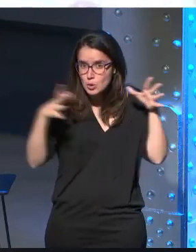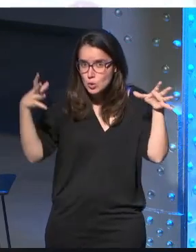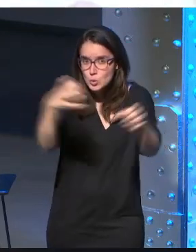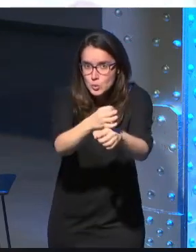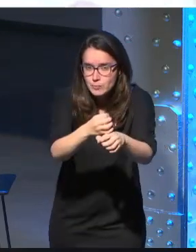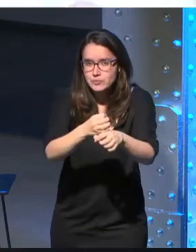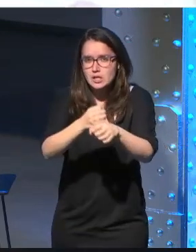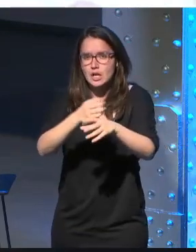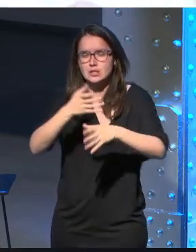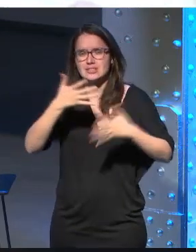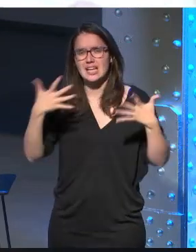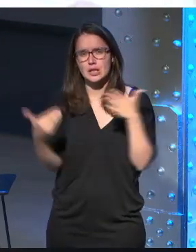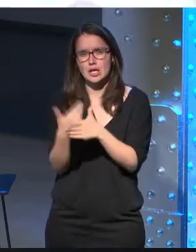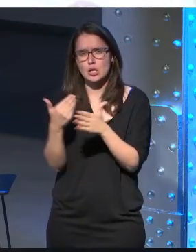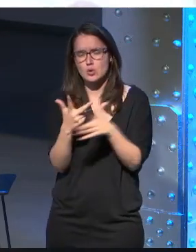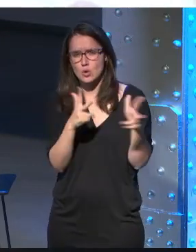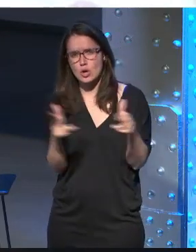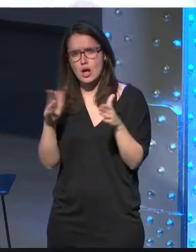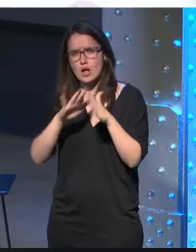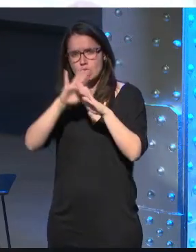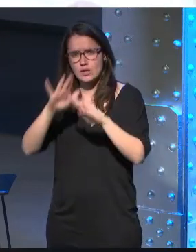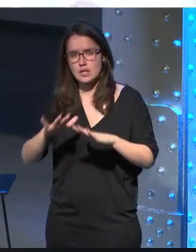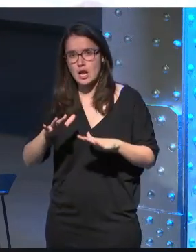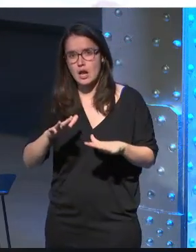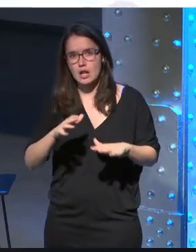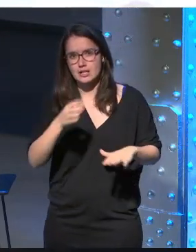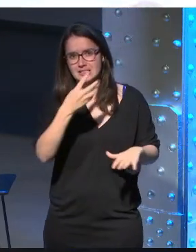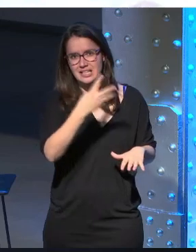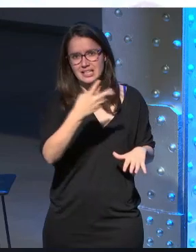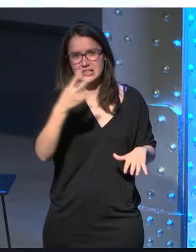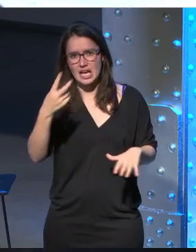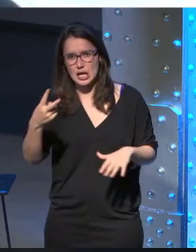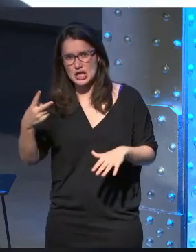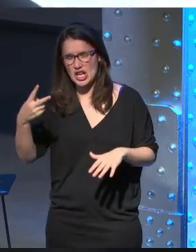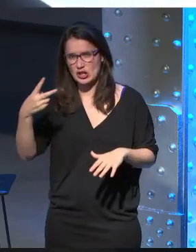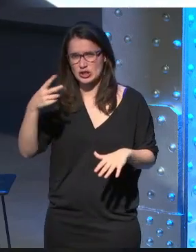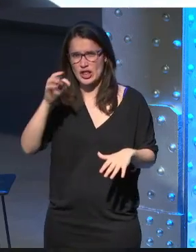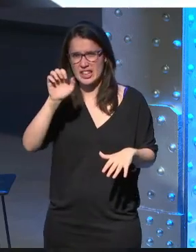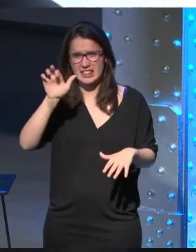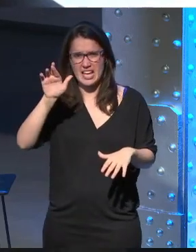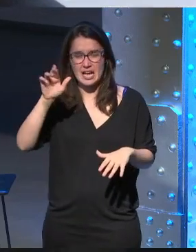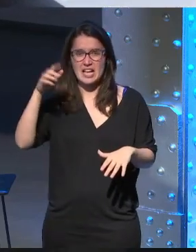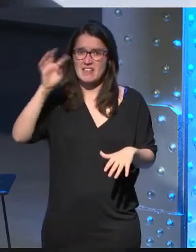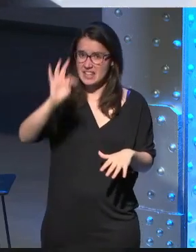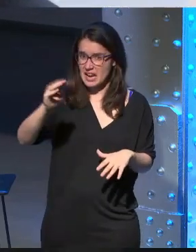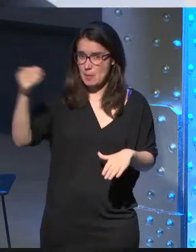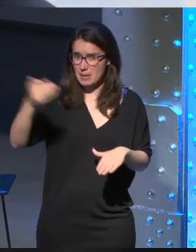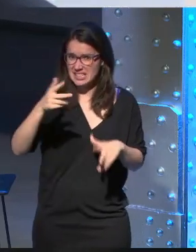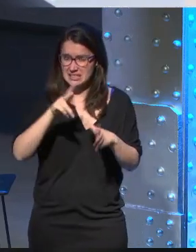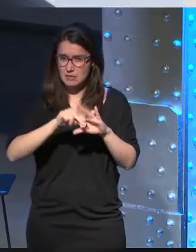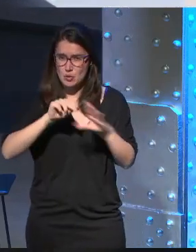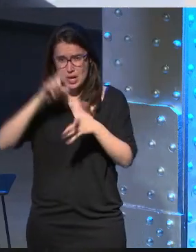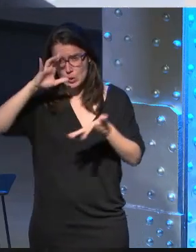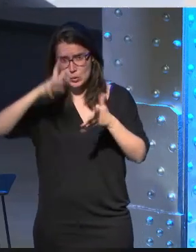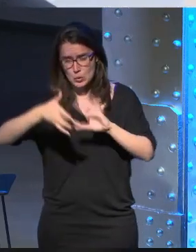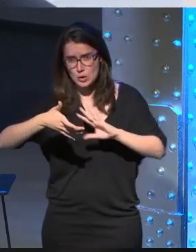hicimos durante 10 días un rodaje que acabaron siendo 32 terabytes de vídeo que es una maldita locura y se rodó